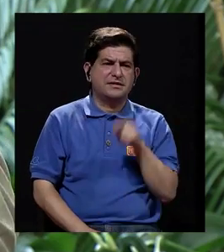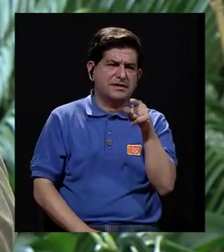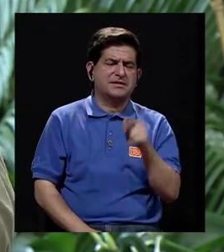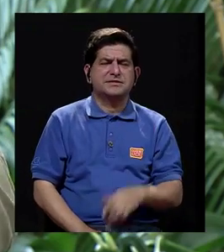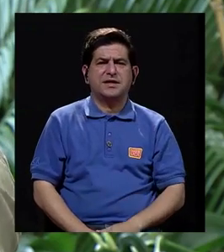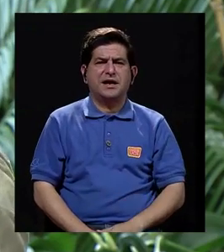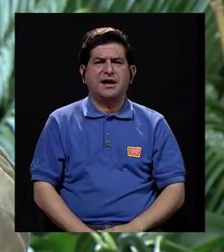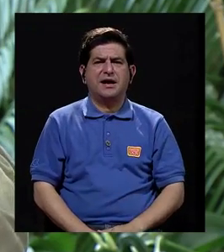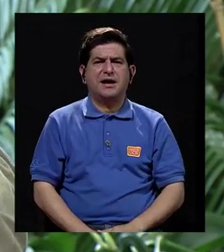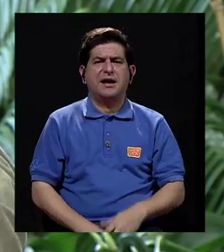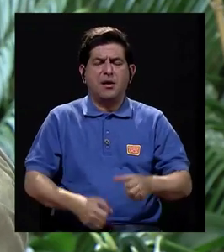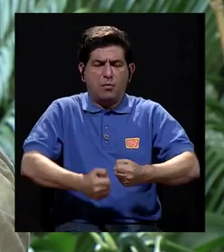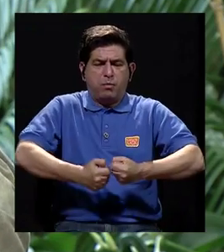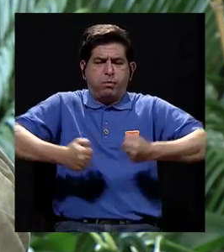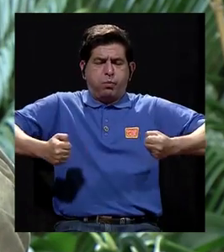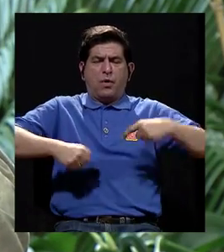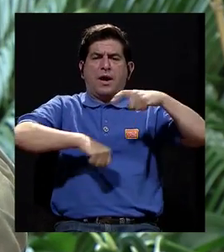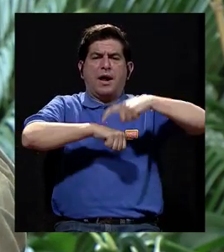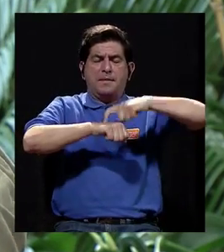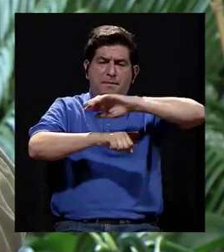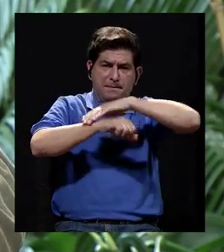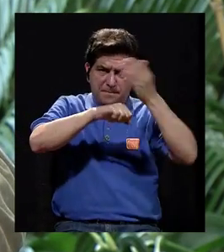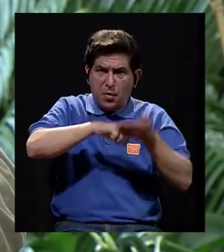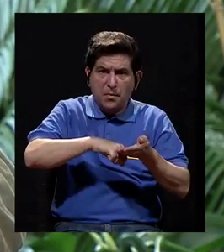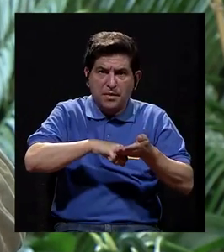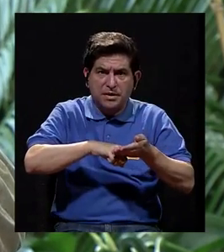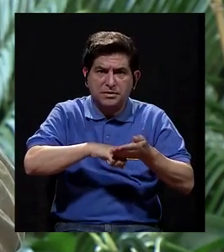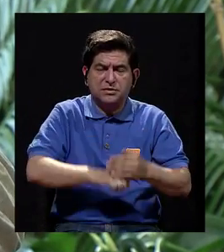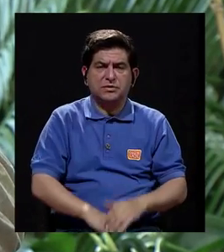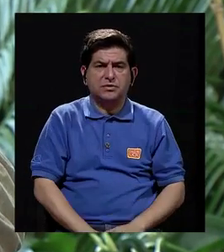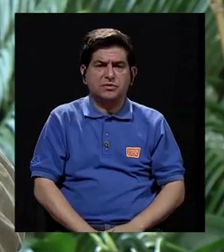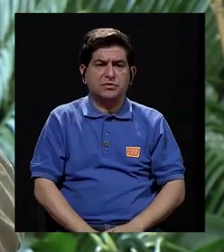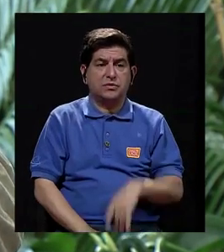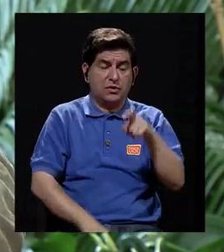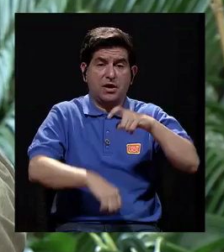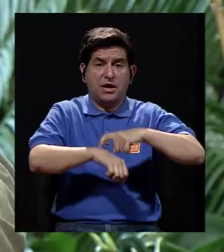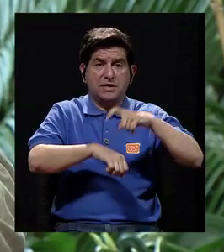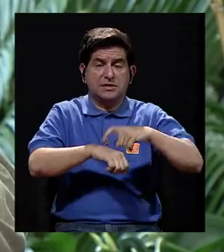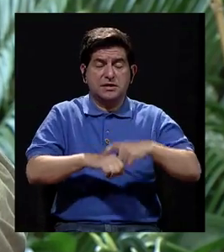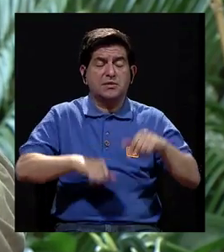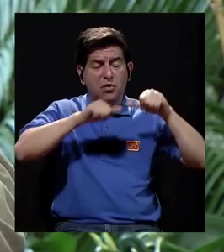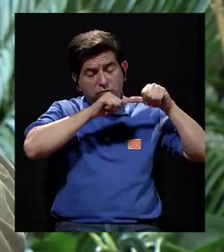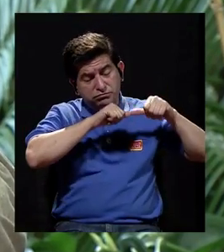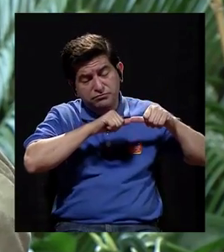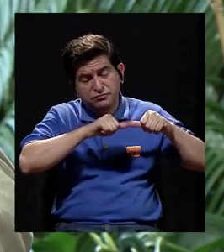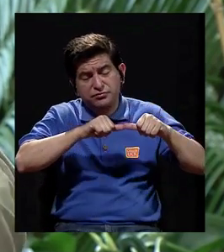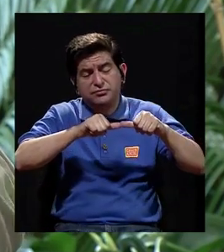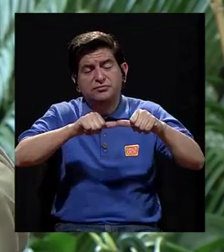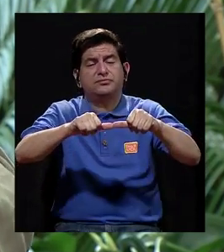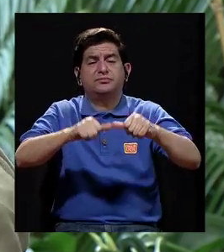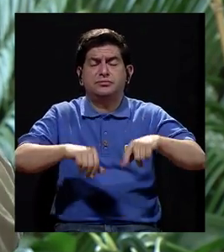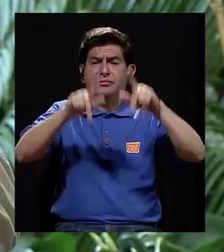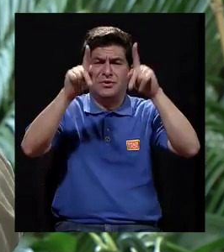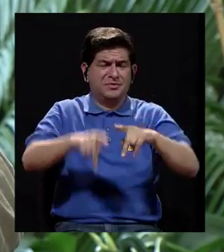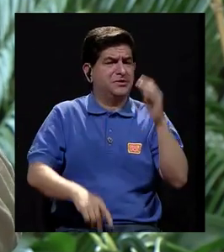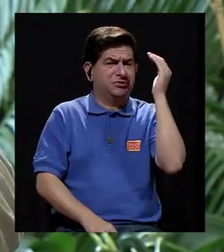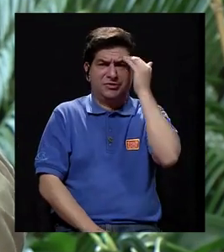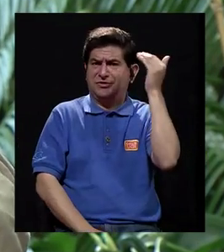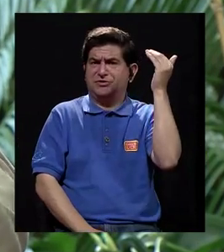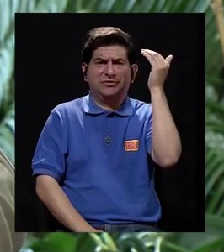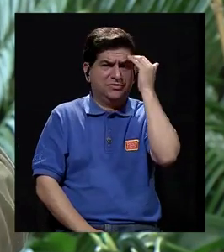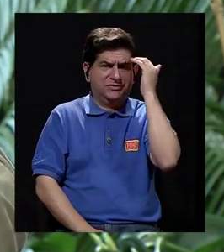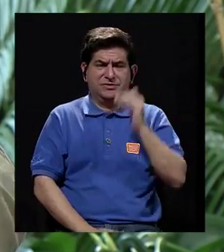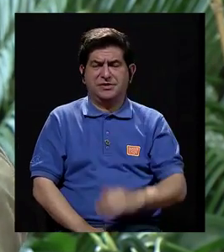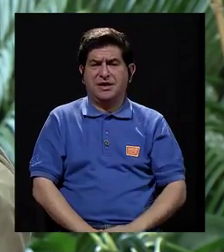embarazo con sobrepeso, con obesidad. E incluso entonces durante ese periodo se perpetúa. Y a veces las personas no